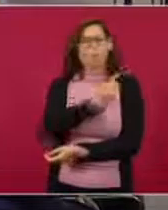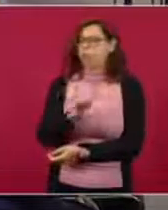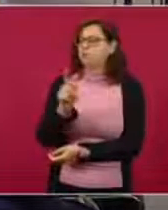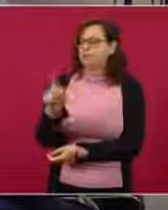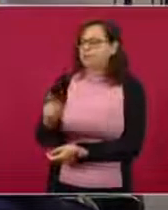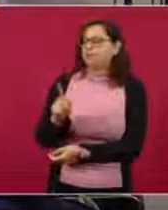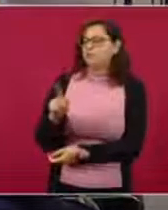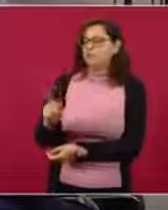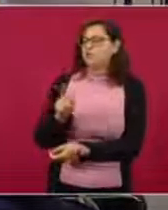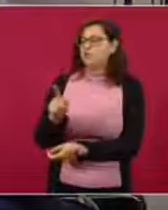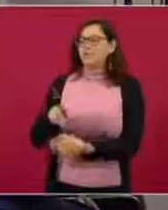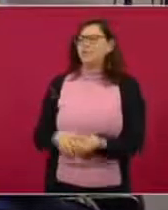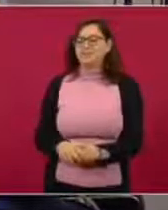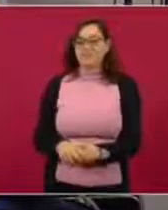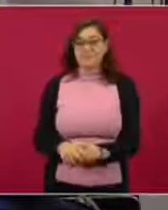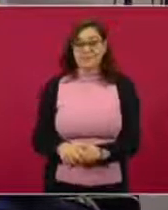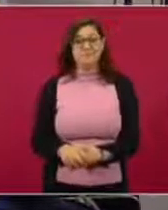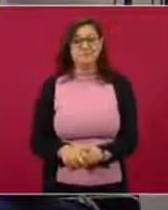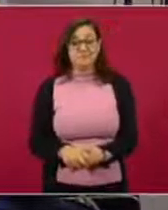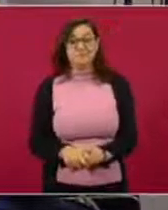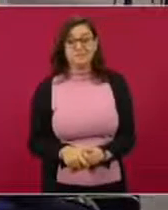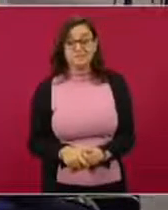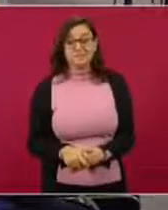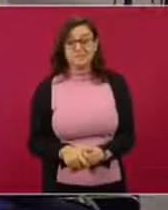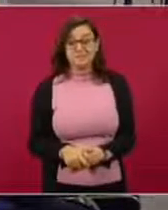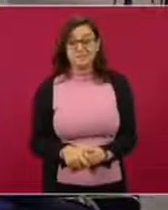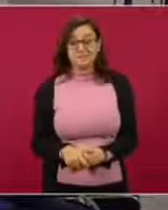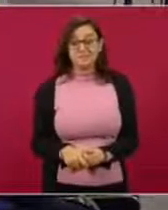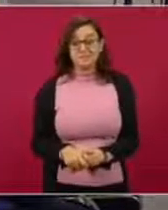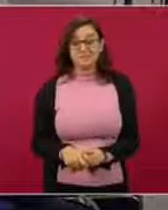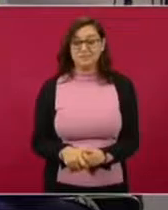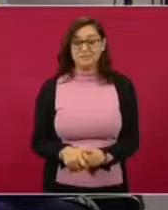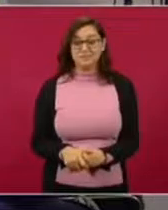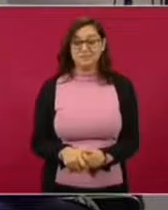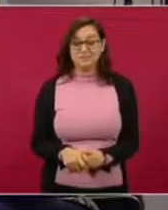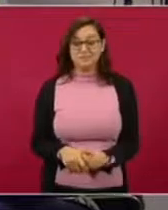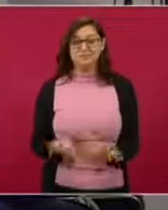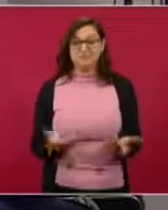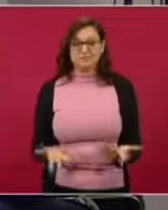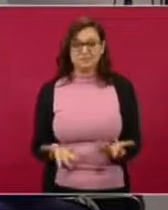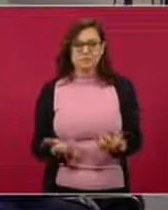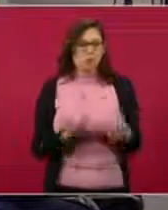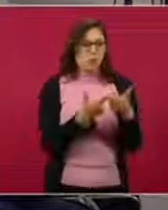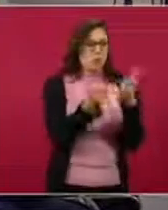Entonces, hablaba yo de cuál es la diferencia entre un partido y otro.